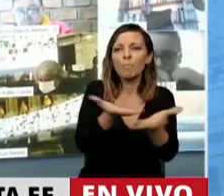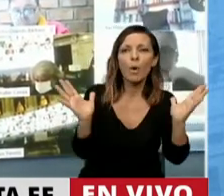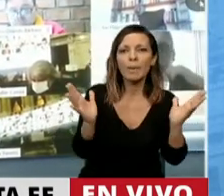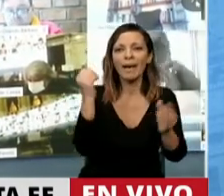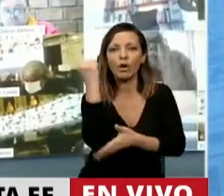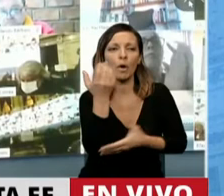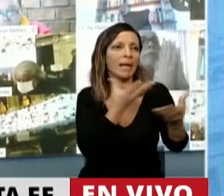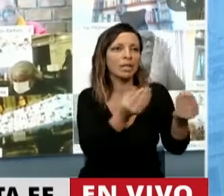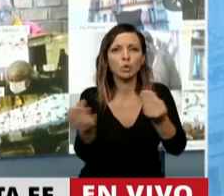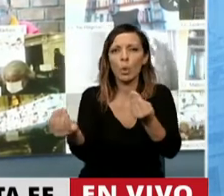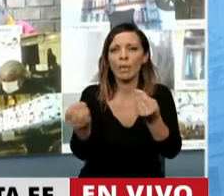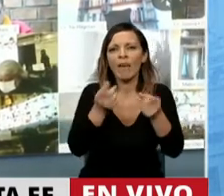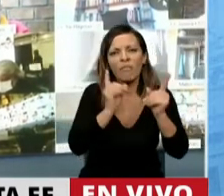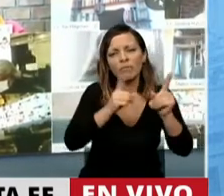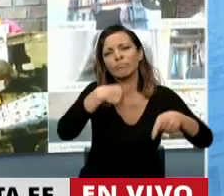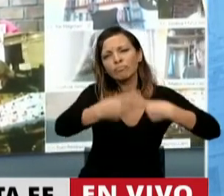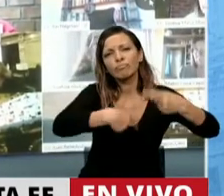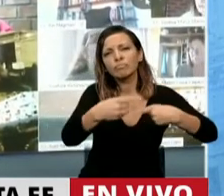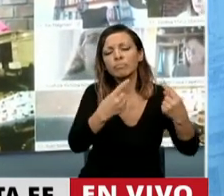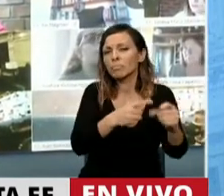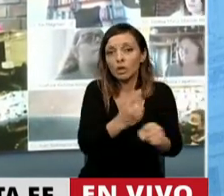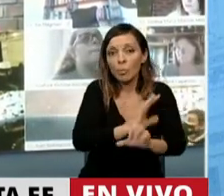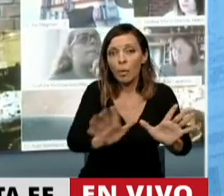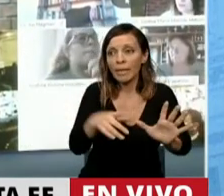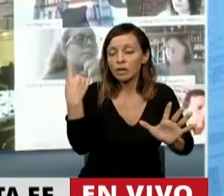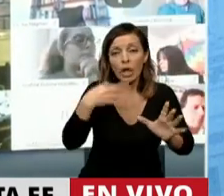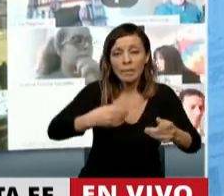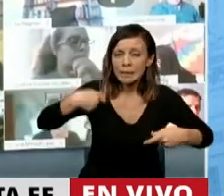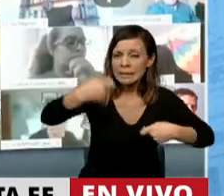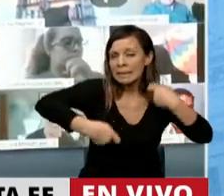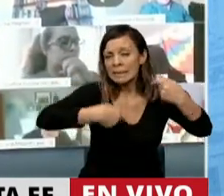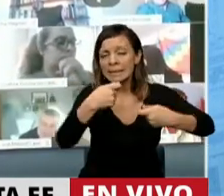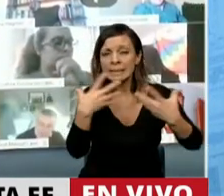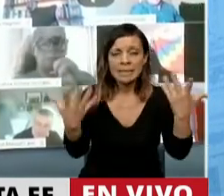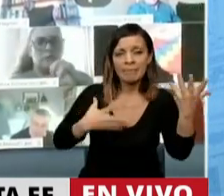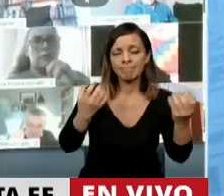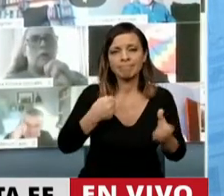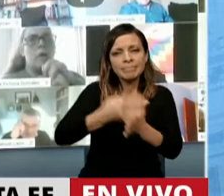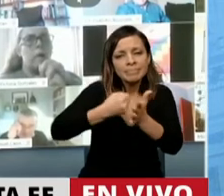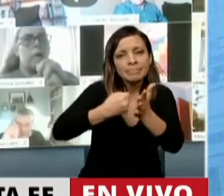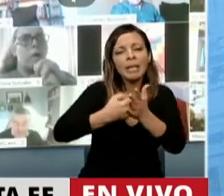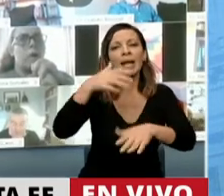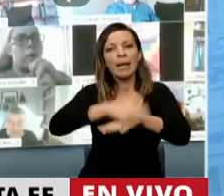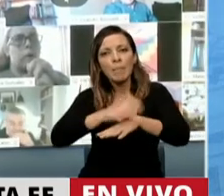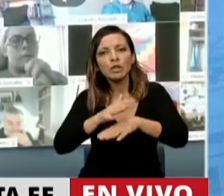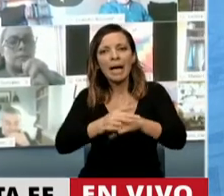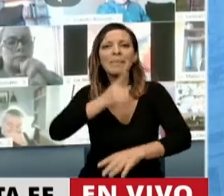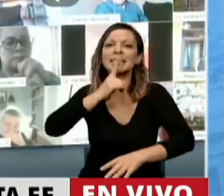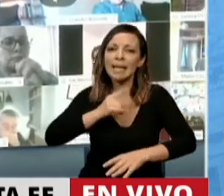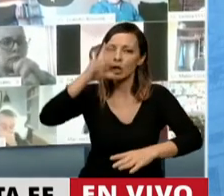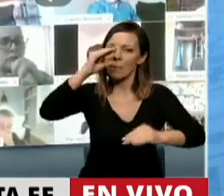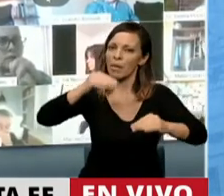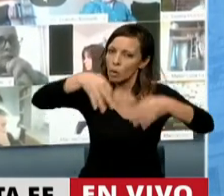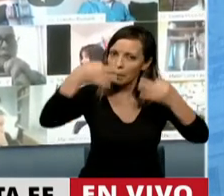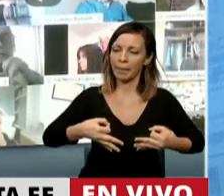sostenerse. Tenemos que poner todo lo que está a nuestro alcance, ser responsables, serios y maduros.